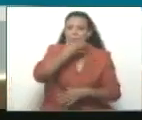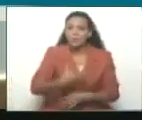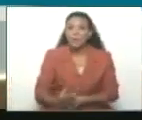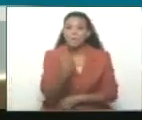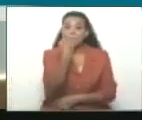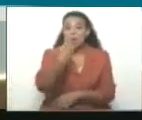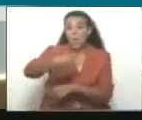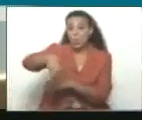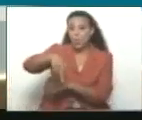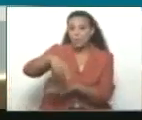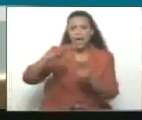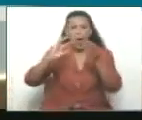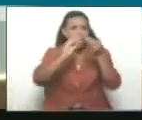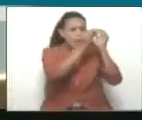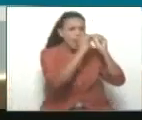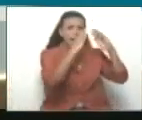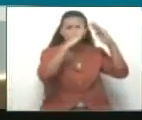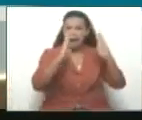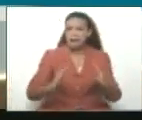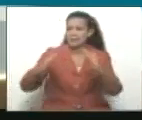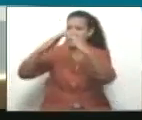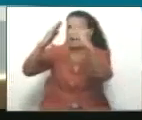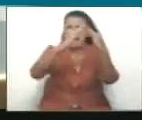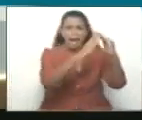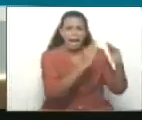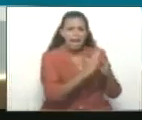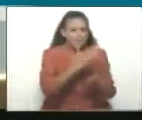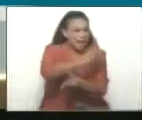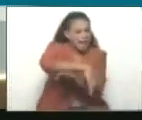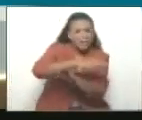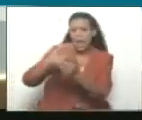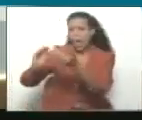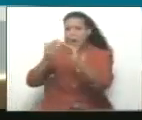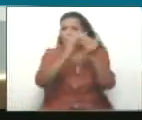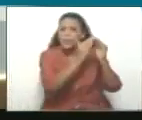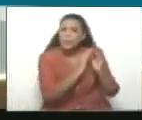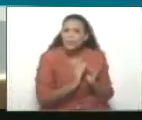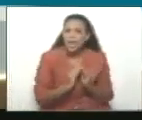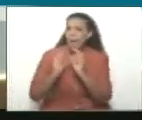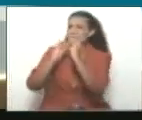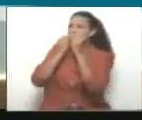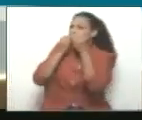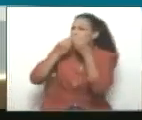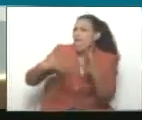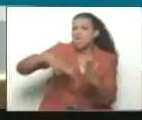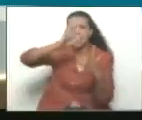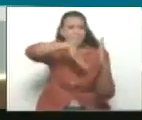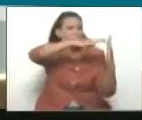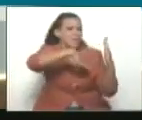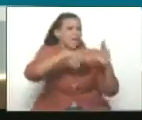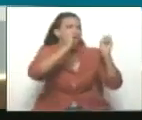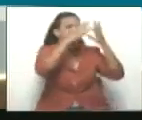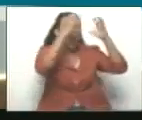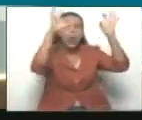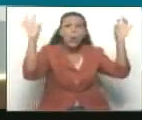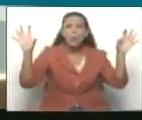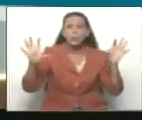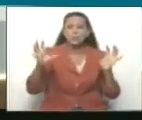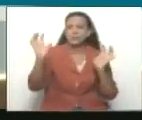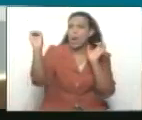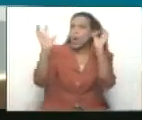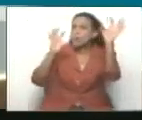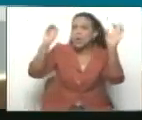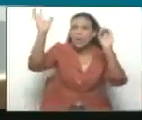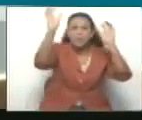Primero de noviembre, arreglar sus casas, arreglar la comunidad, a ponerla bonita, brillante, colorida.